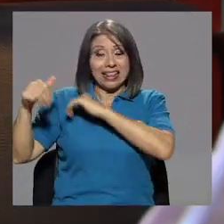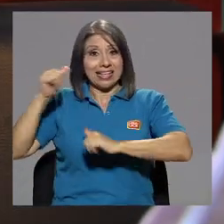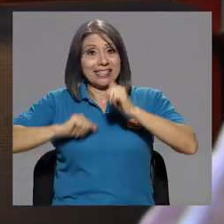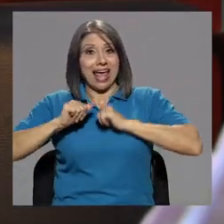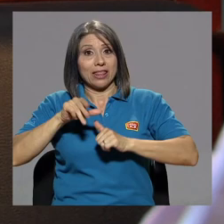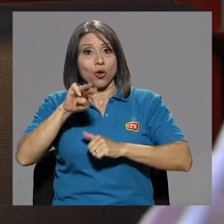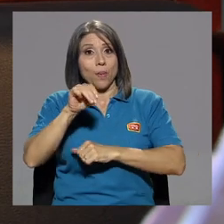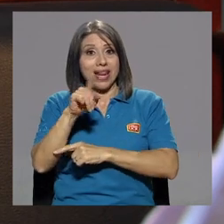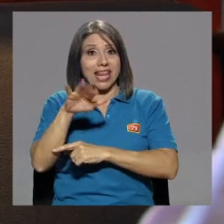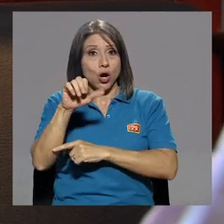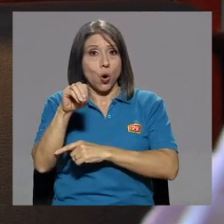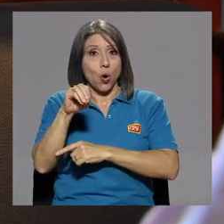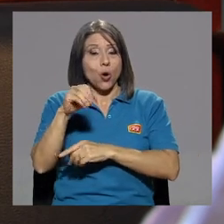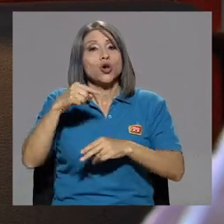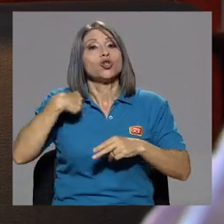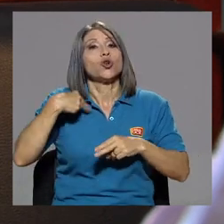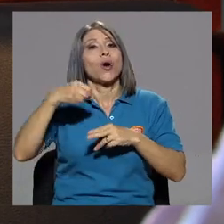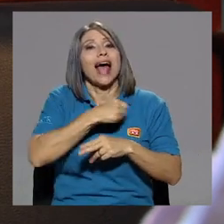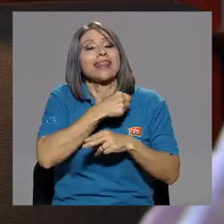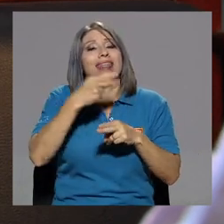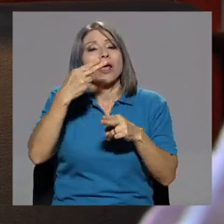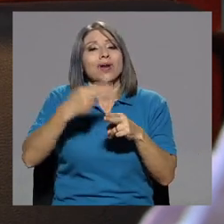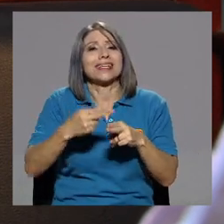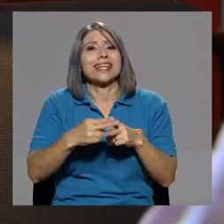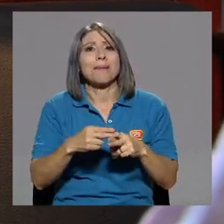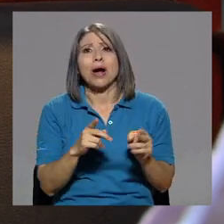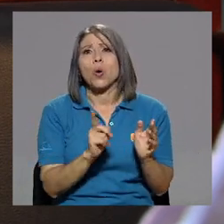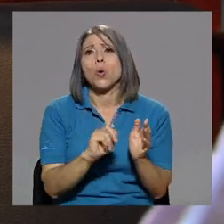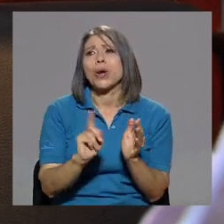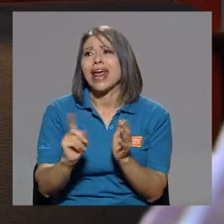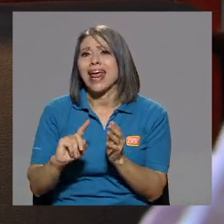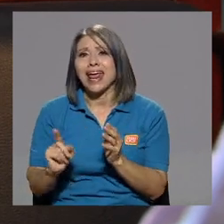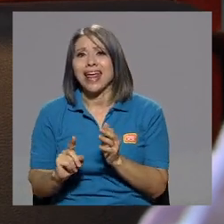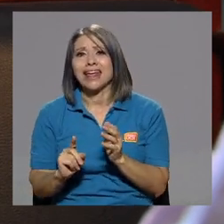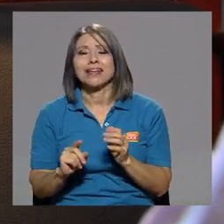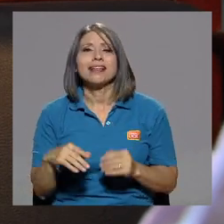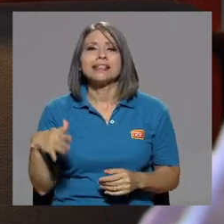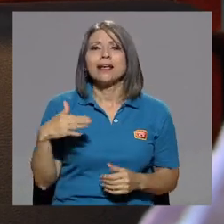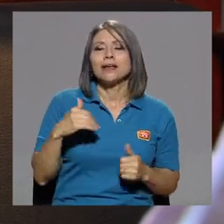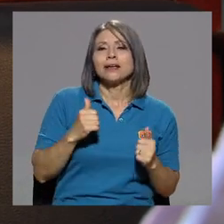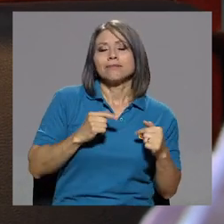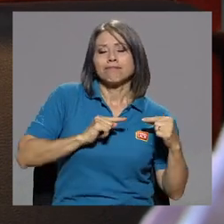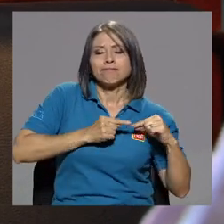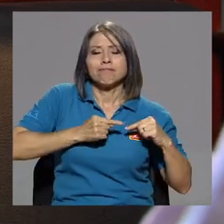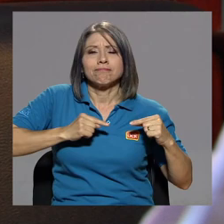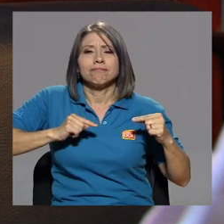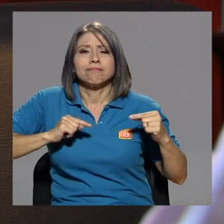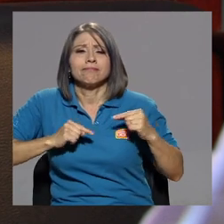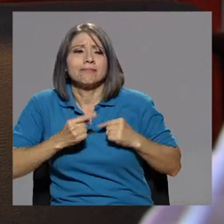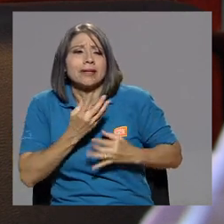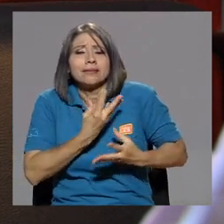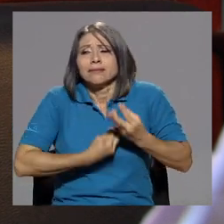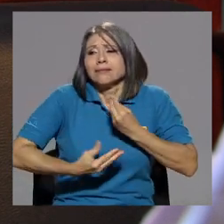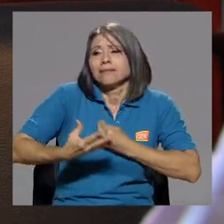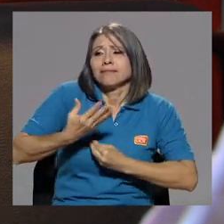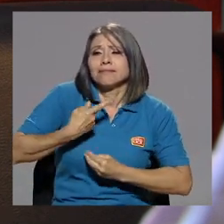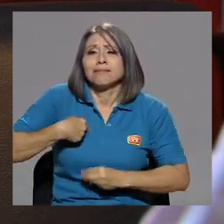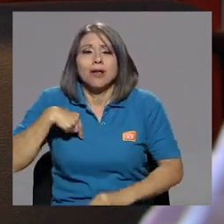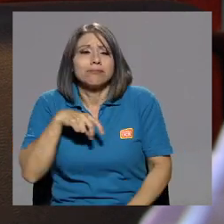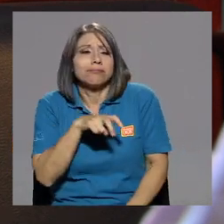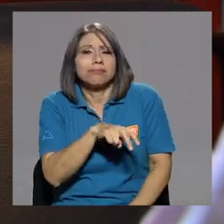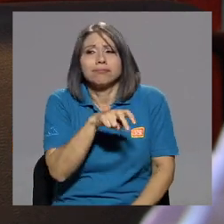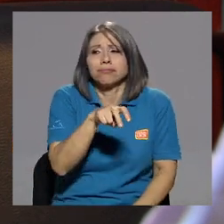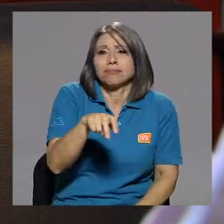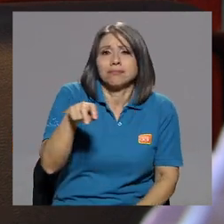Urge, con mi dolor, causando penas voy robando por aquí. Pero esa no la